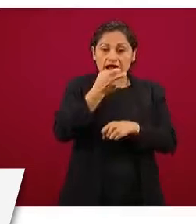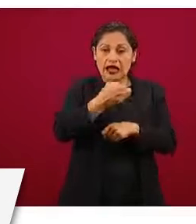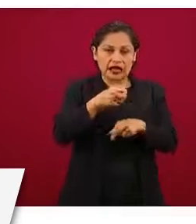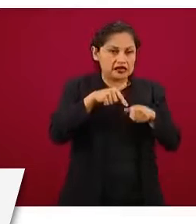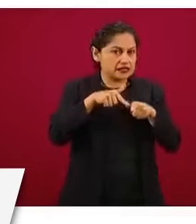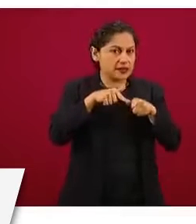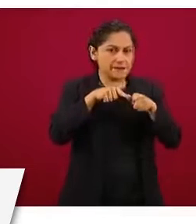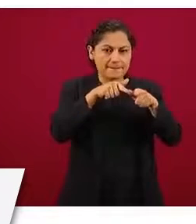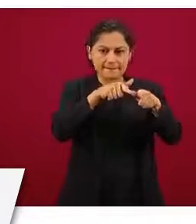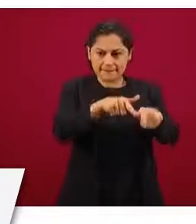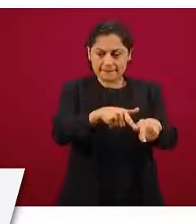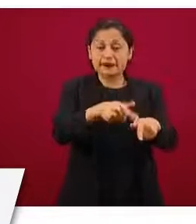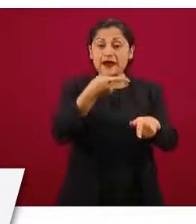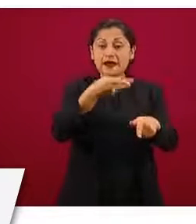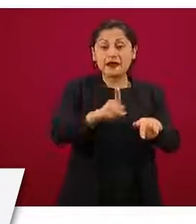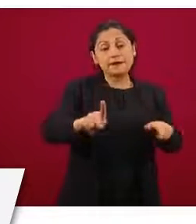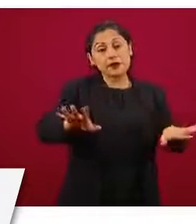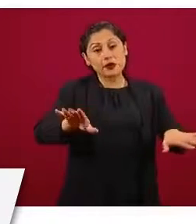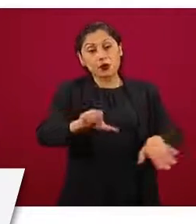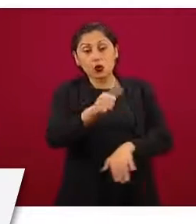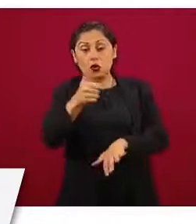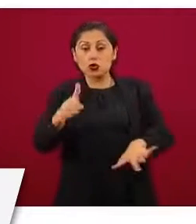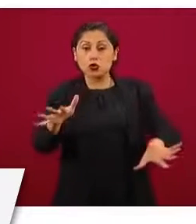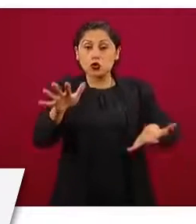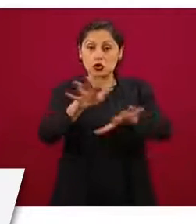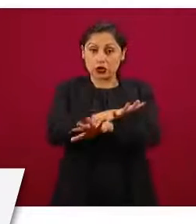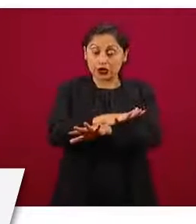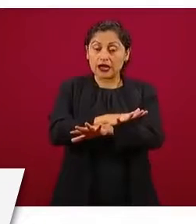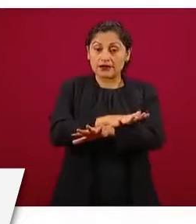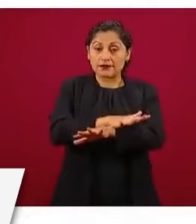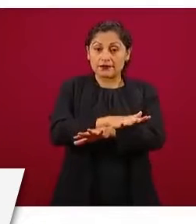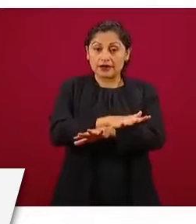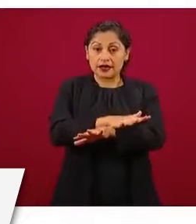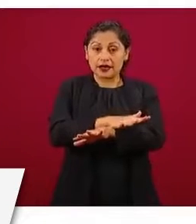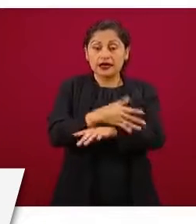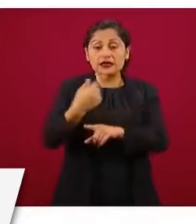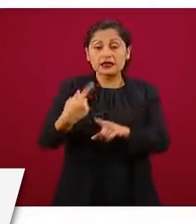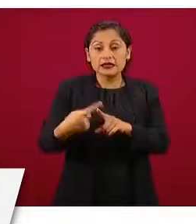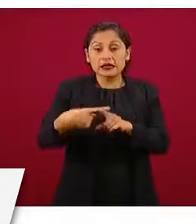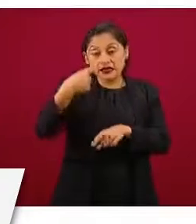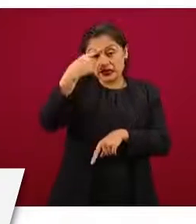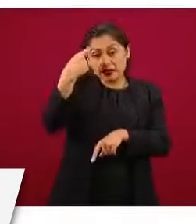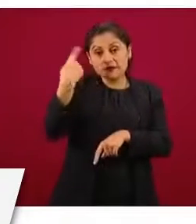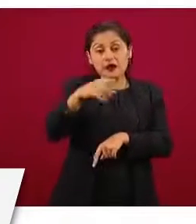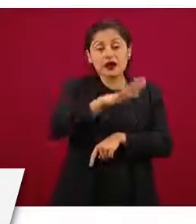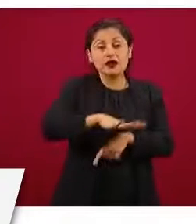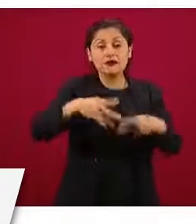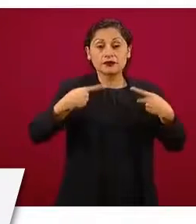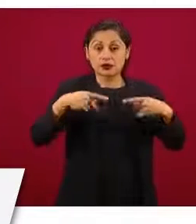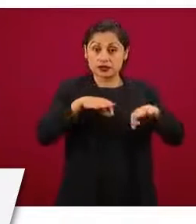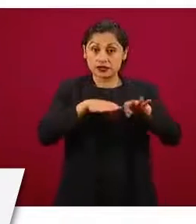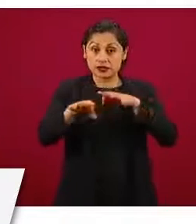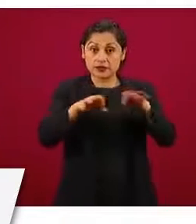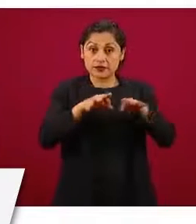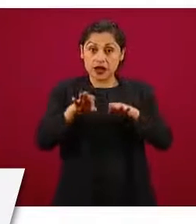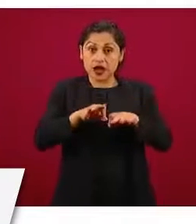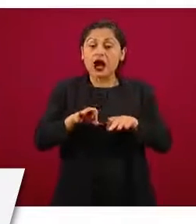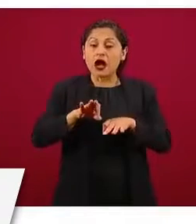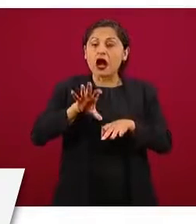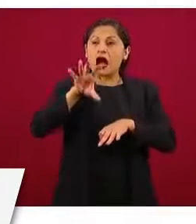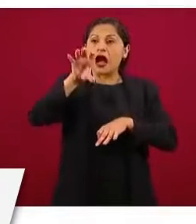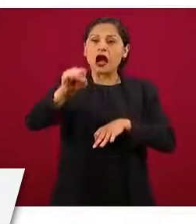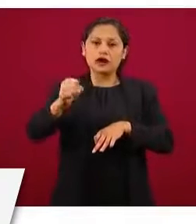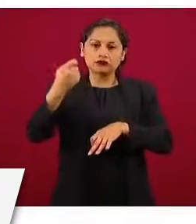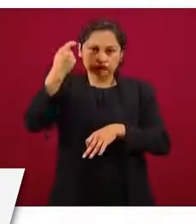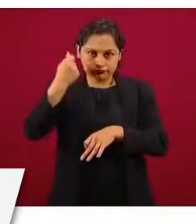decir, está cambiando el monto total de recursos para que los trabajadores tengan acceso a una pensión, pero no va a ser a costa de